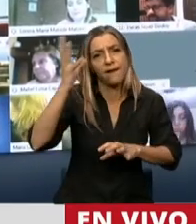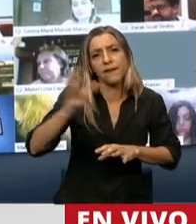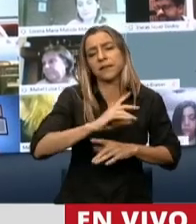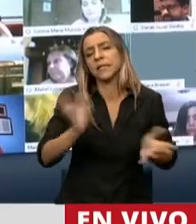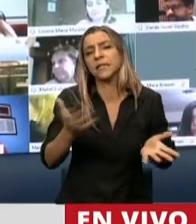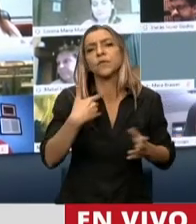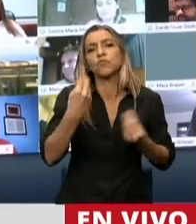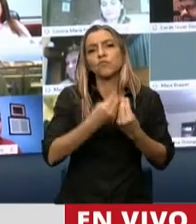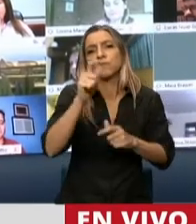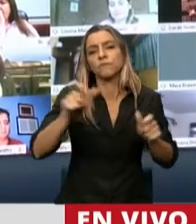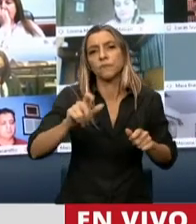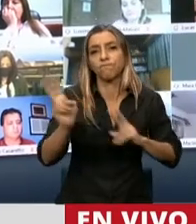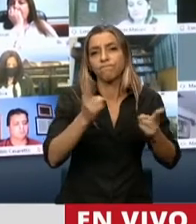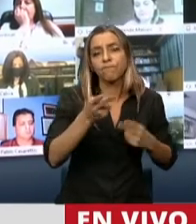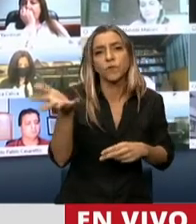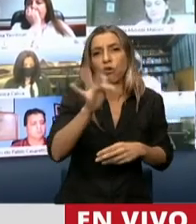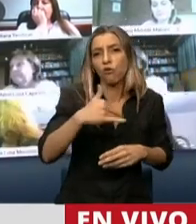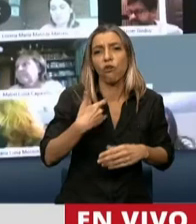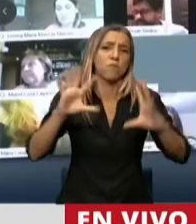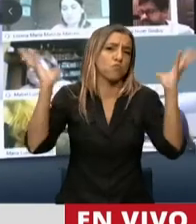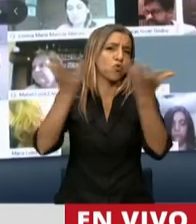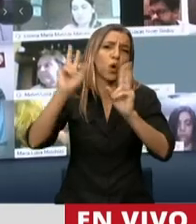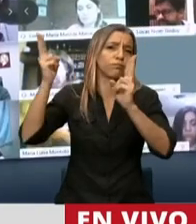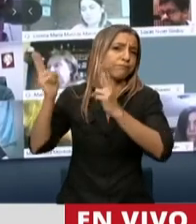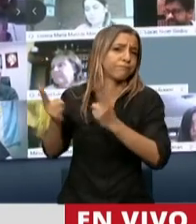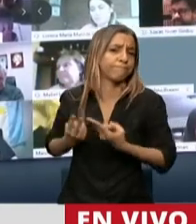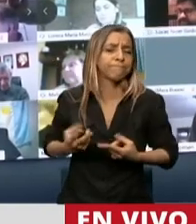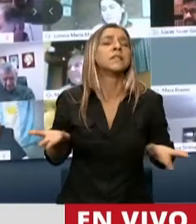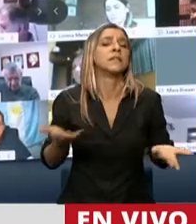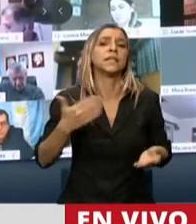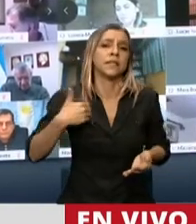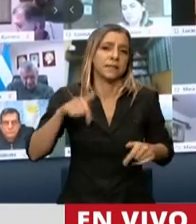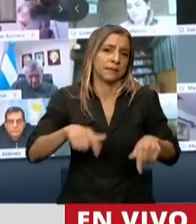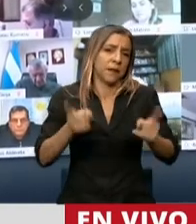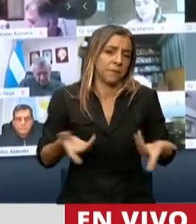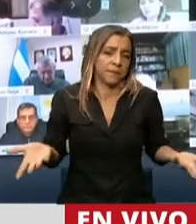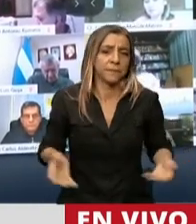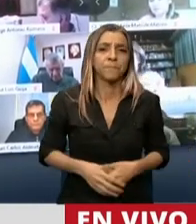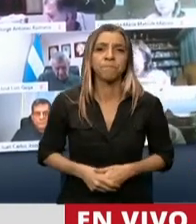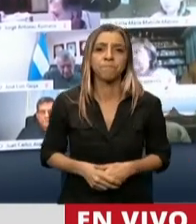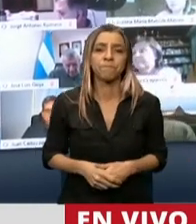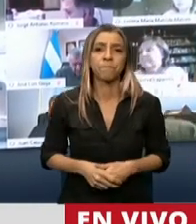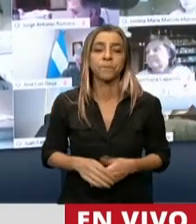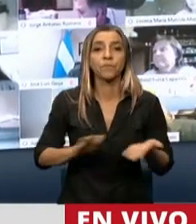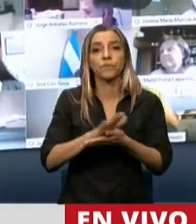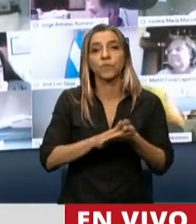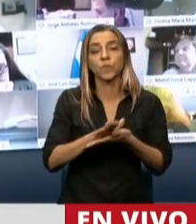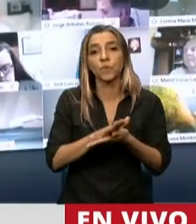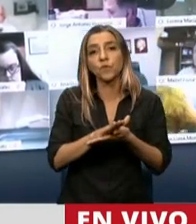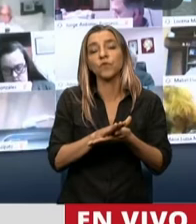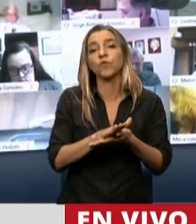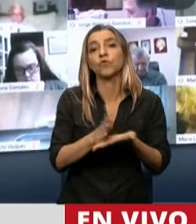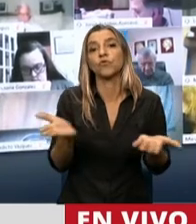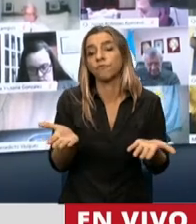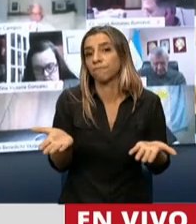lamentablemente fallecen todos los días, en todos los lugares del mundo, y también en nuestra patria. La solución prevista para